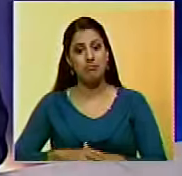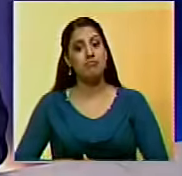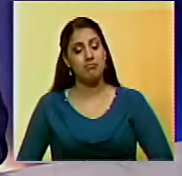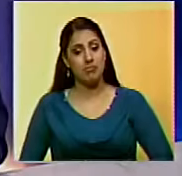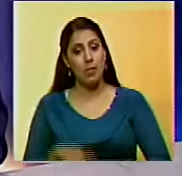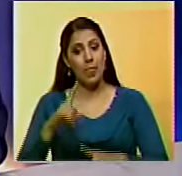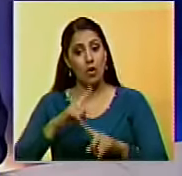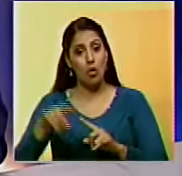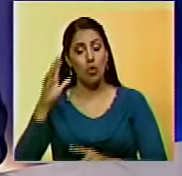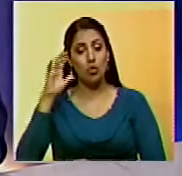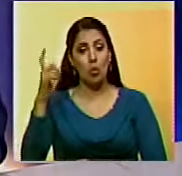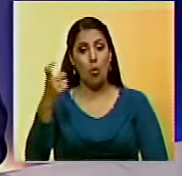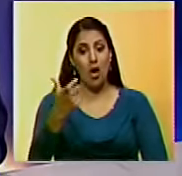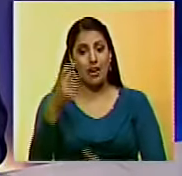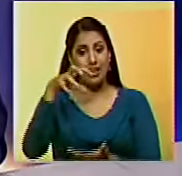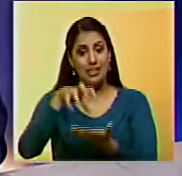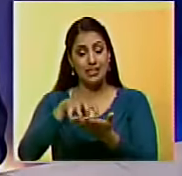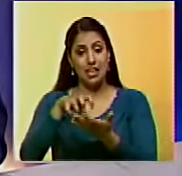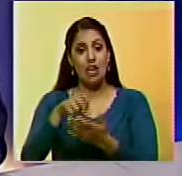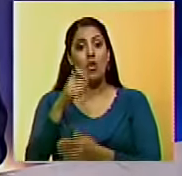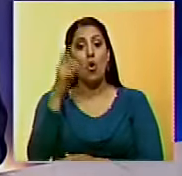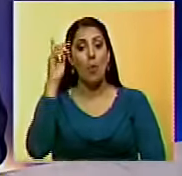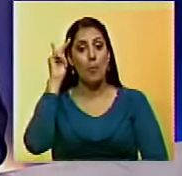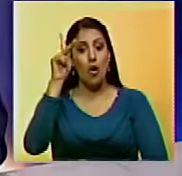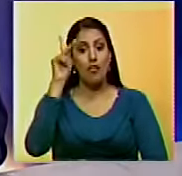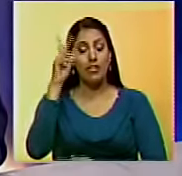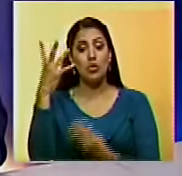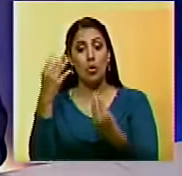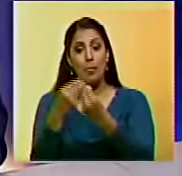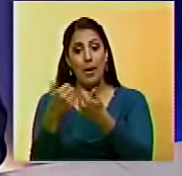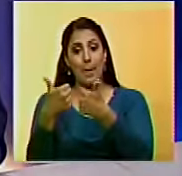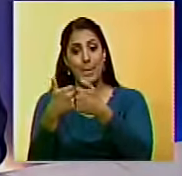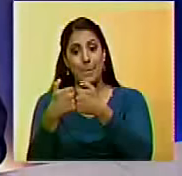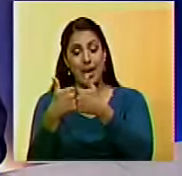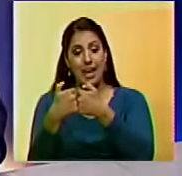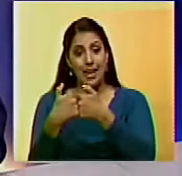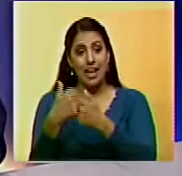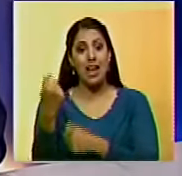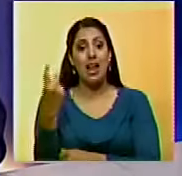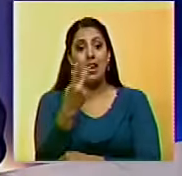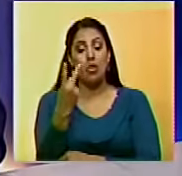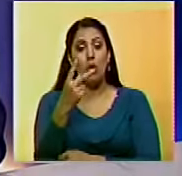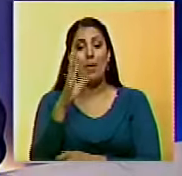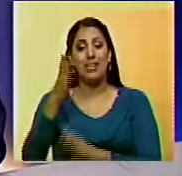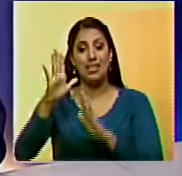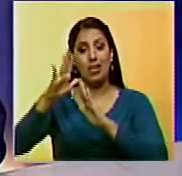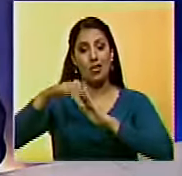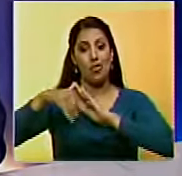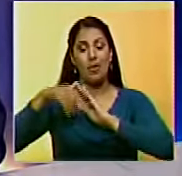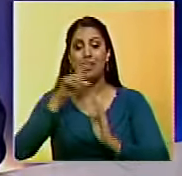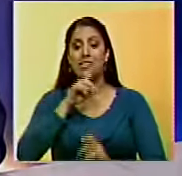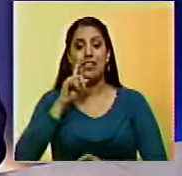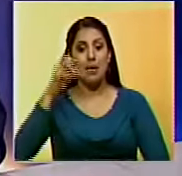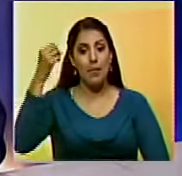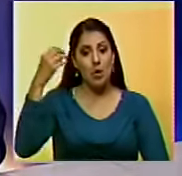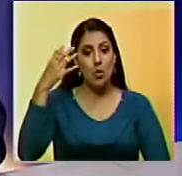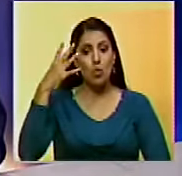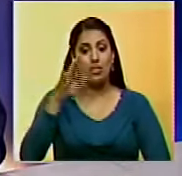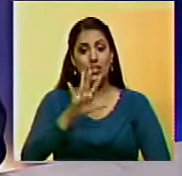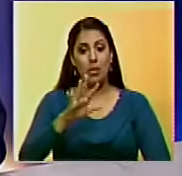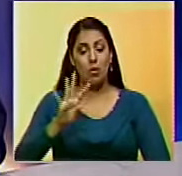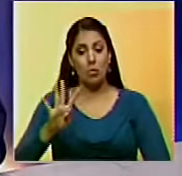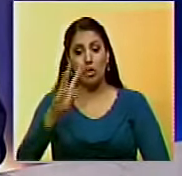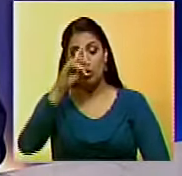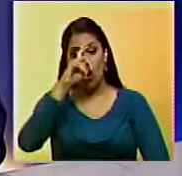En el estado de Guarico, una docente y su pareja fueron asesinados en un presunto robo. Las víctimas fueron identificadas como Luz Marina Covis Rojas, de